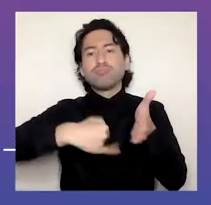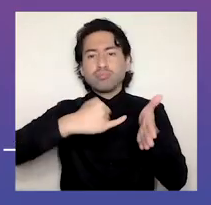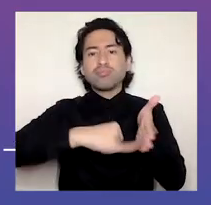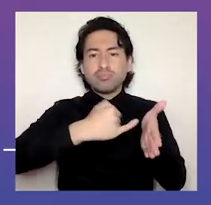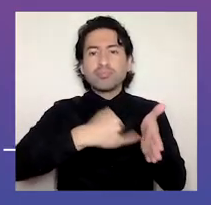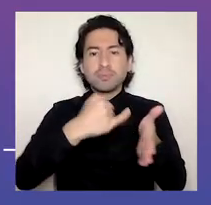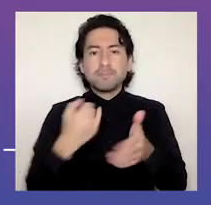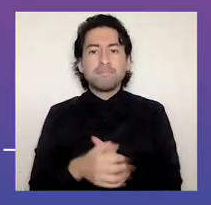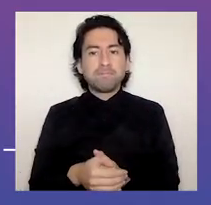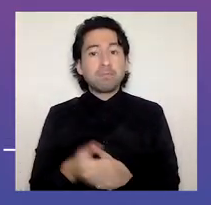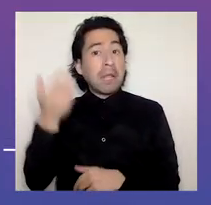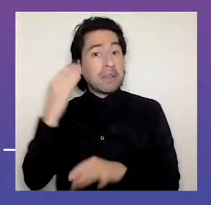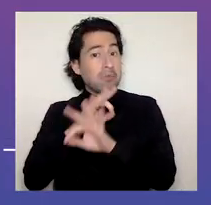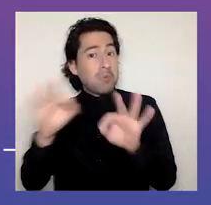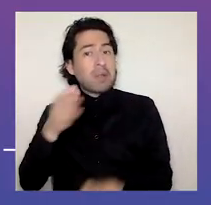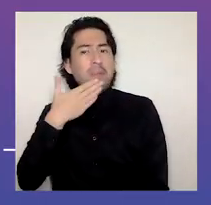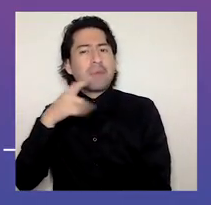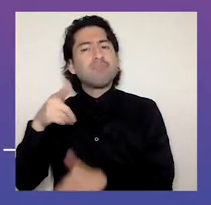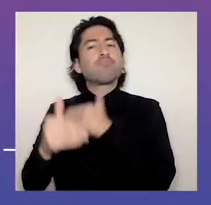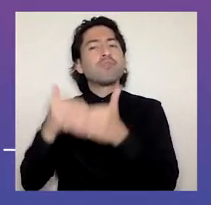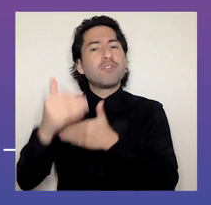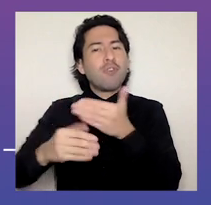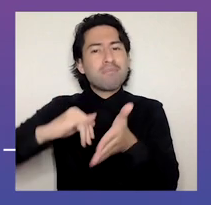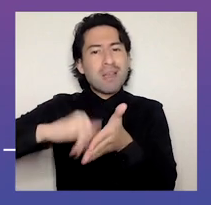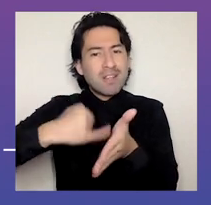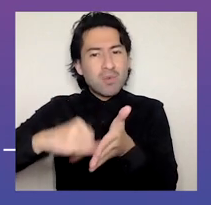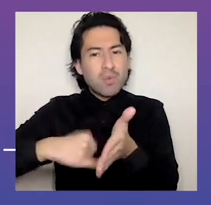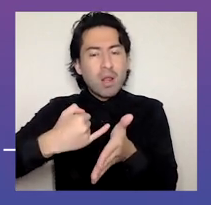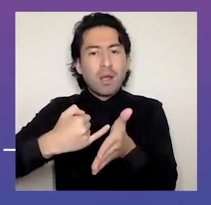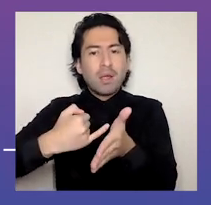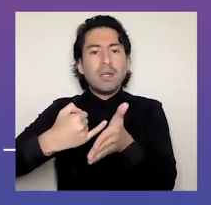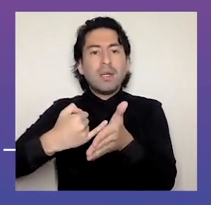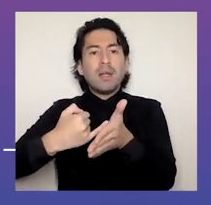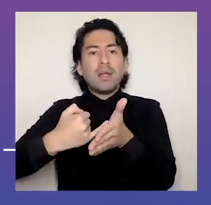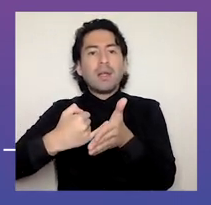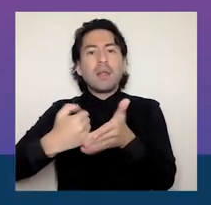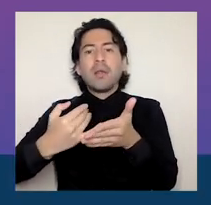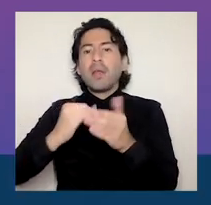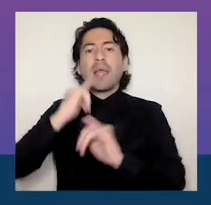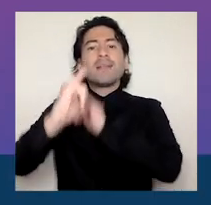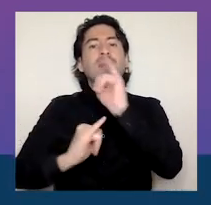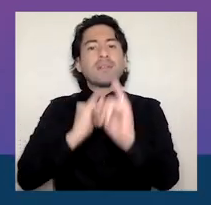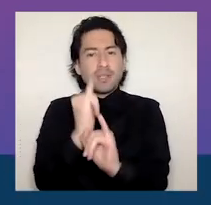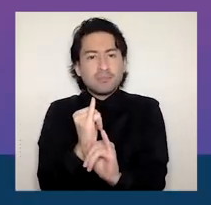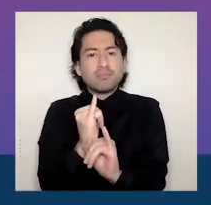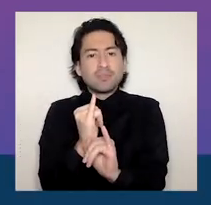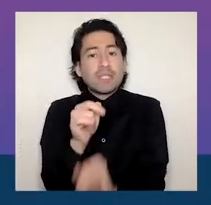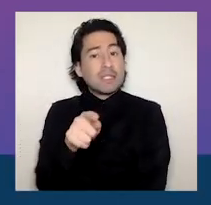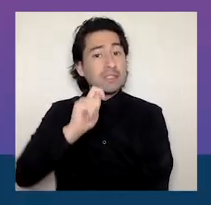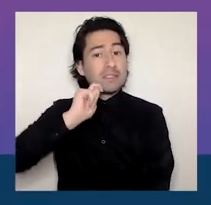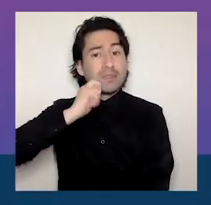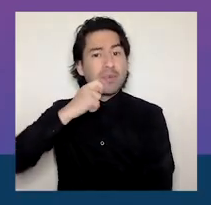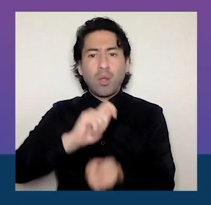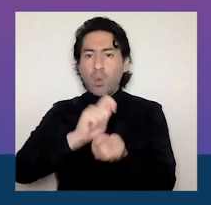De forma inédita, también el proceso de matrícula fue implementado de modo online, lo que constituye un cambio